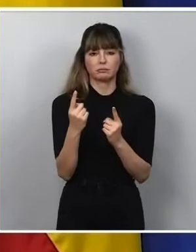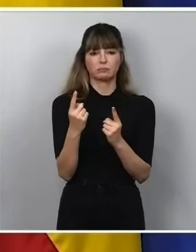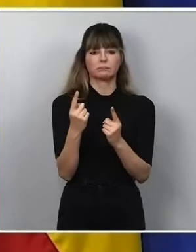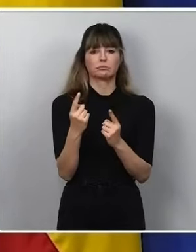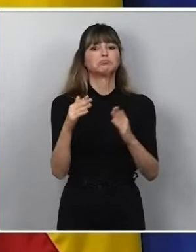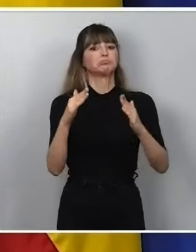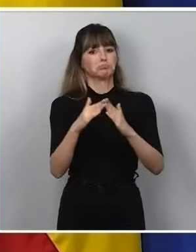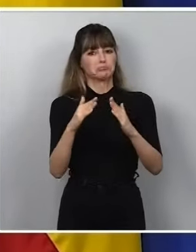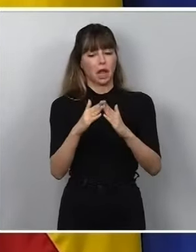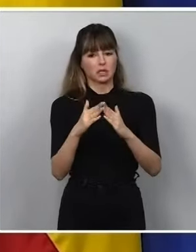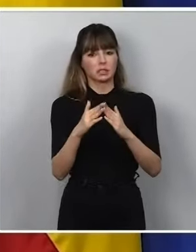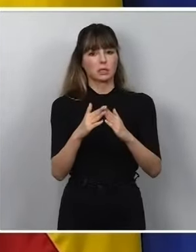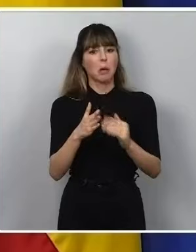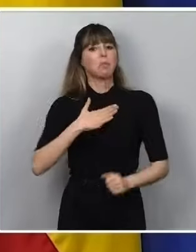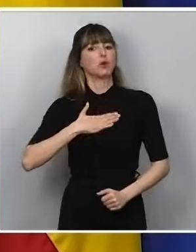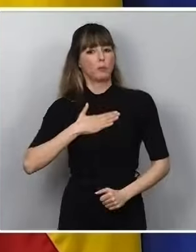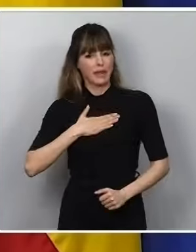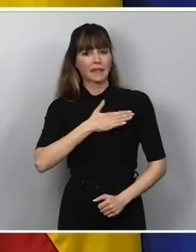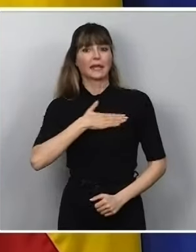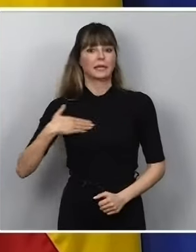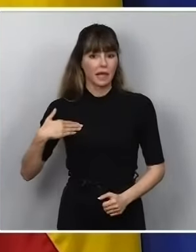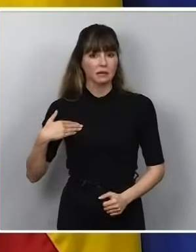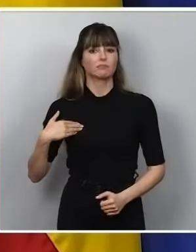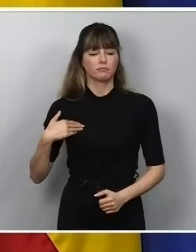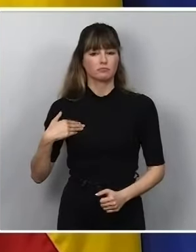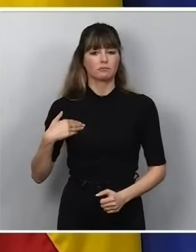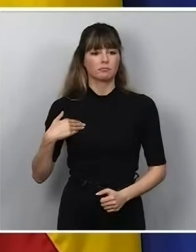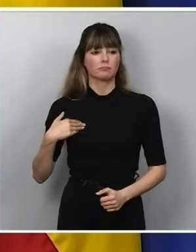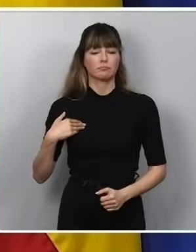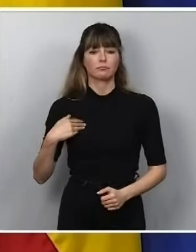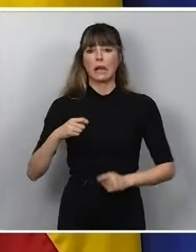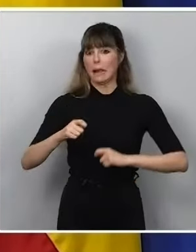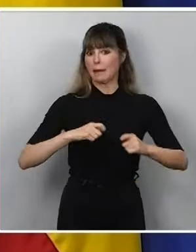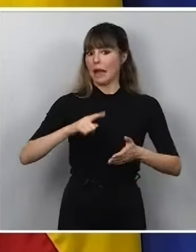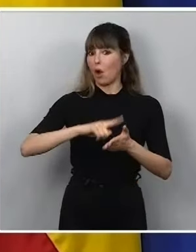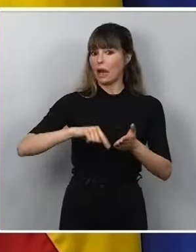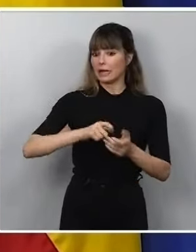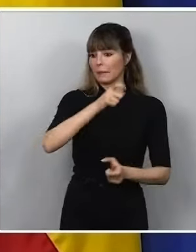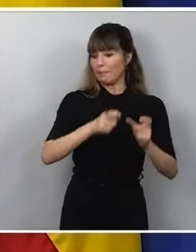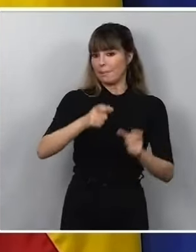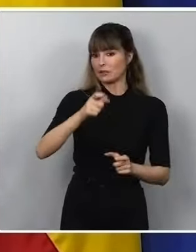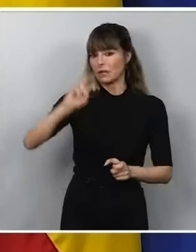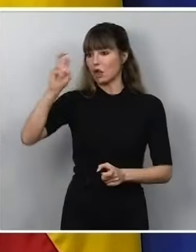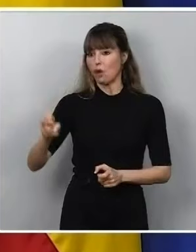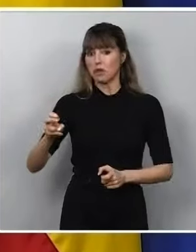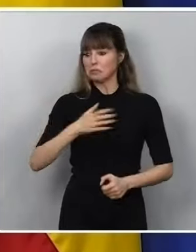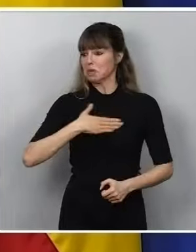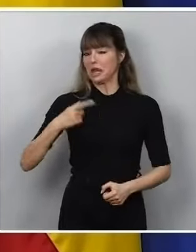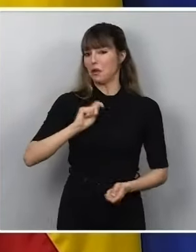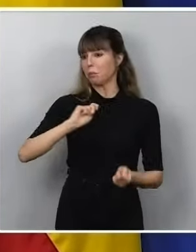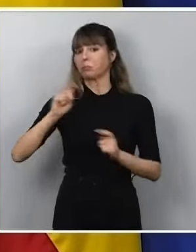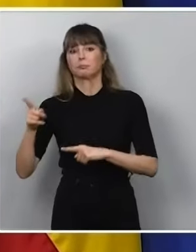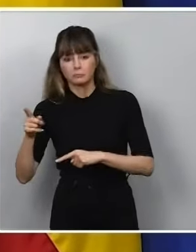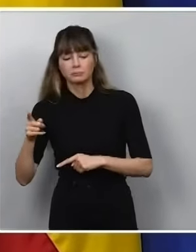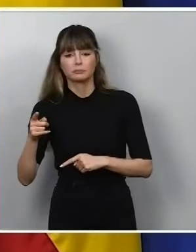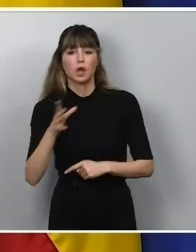una vivienda en propiedad y, por tanto, liberarían una plaza de mercado en alquiler para otras personas que no tienen ese deseo o que no tienen esa